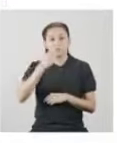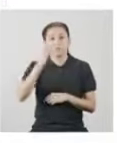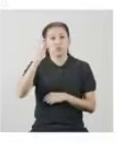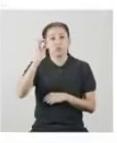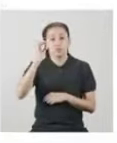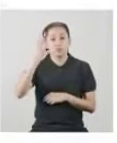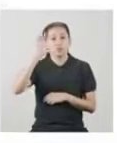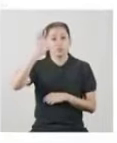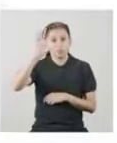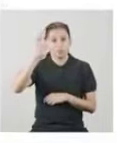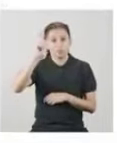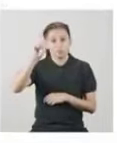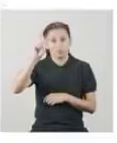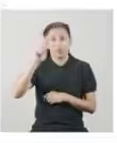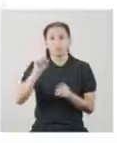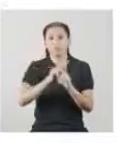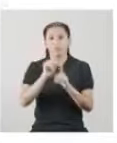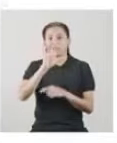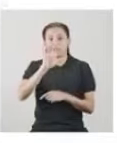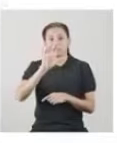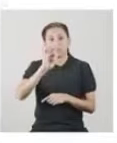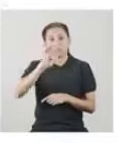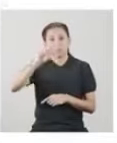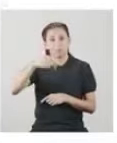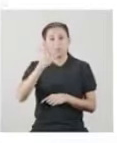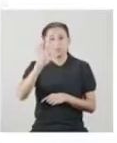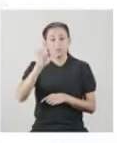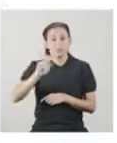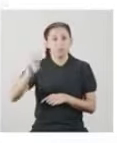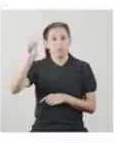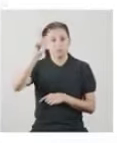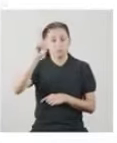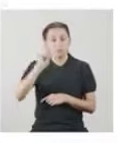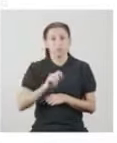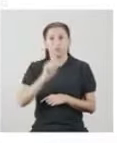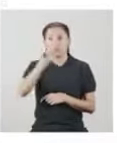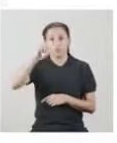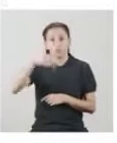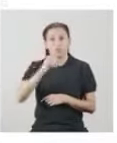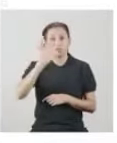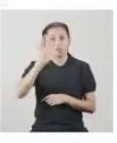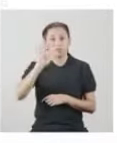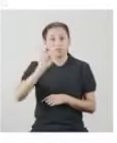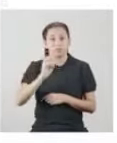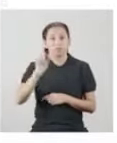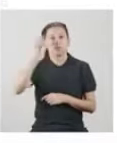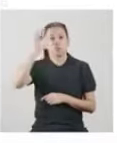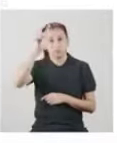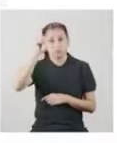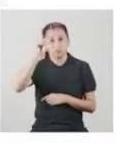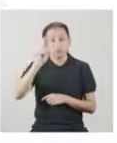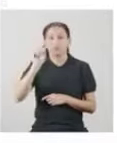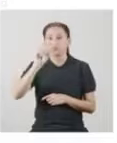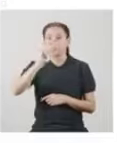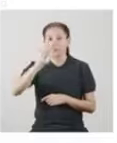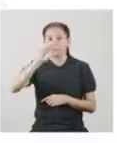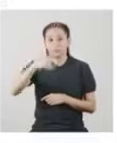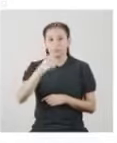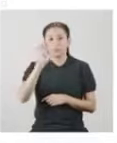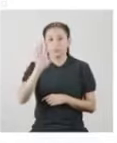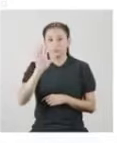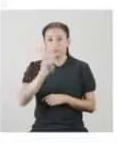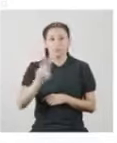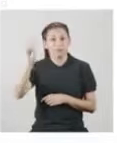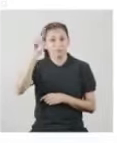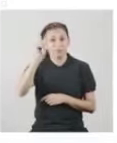,5 al cuadrado más 3,5 al cuadrado más 3,5 al